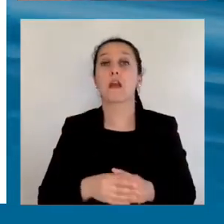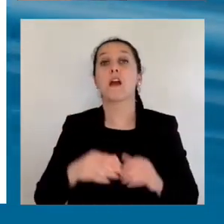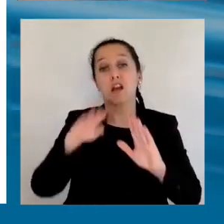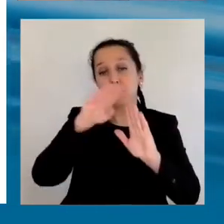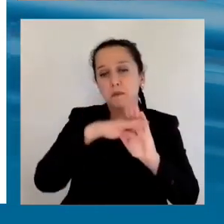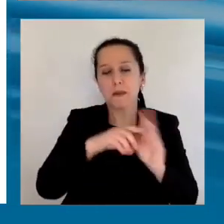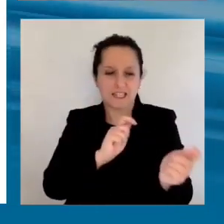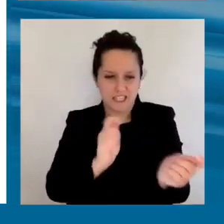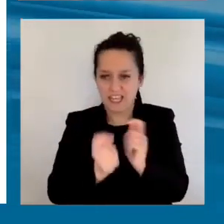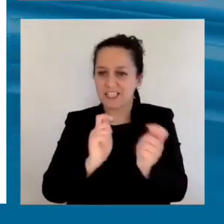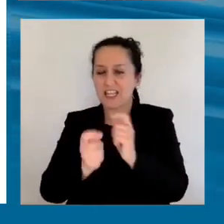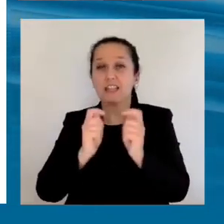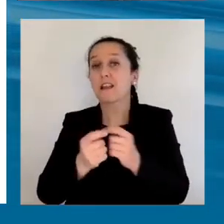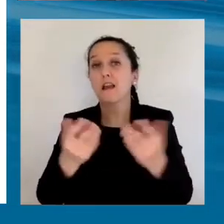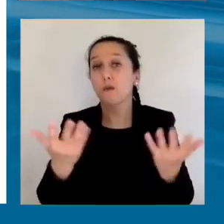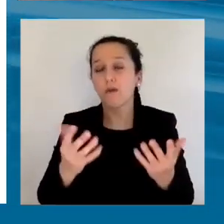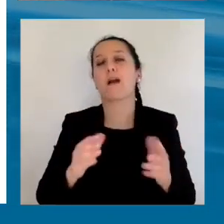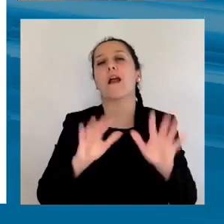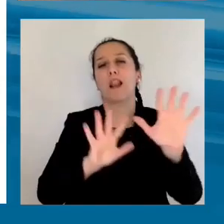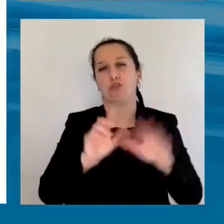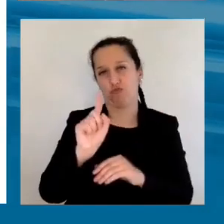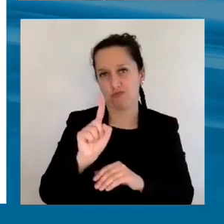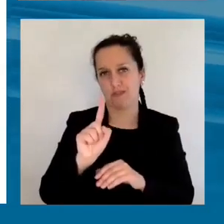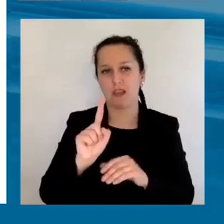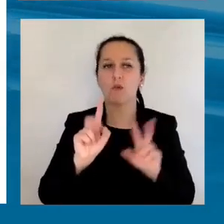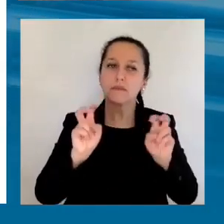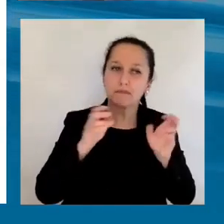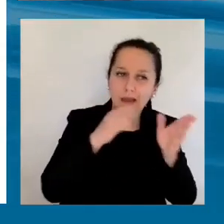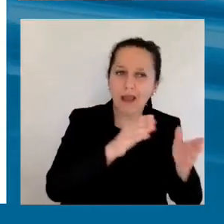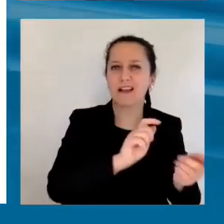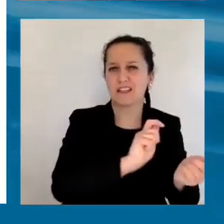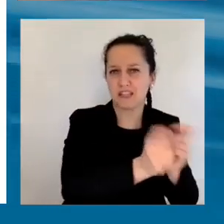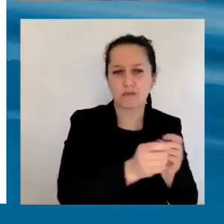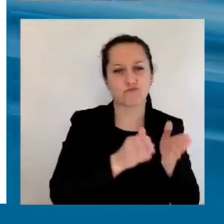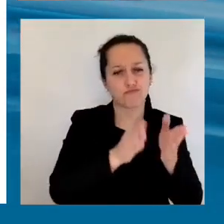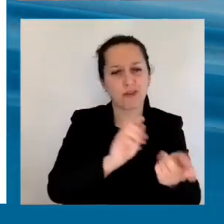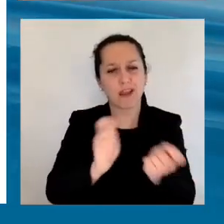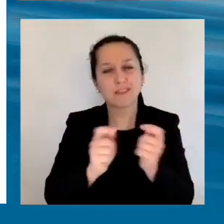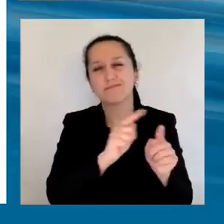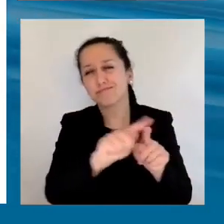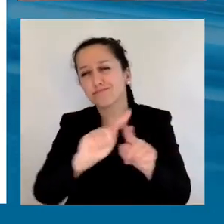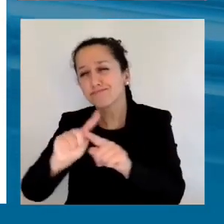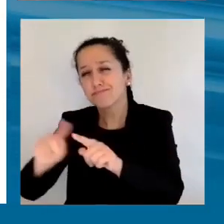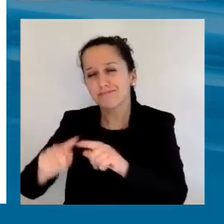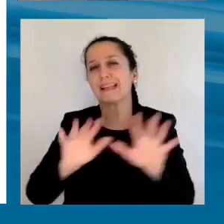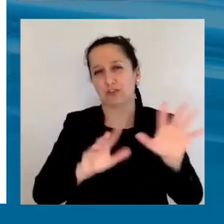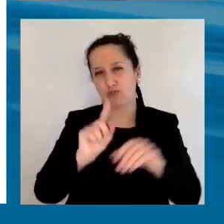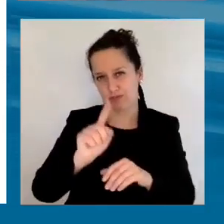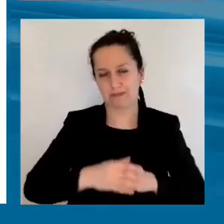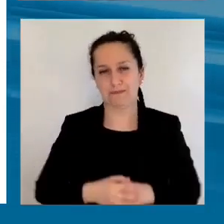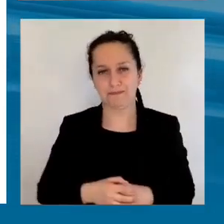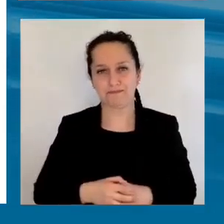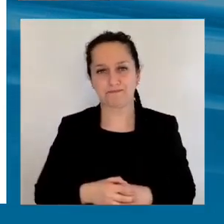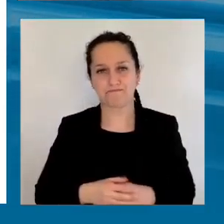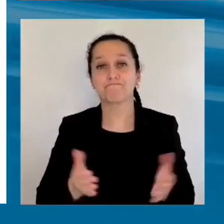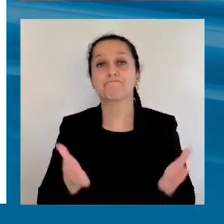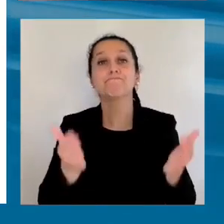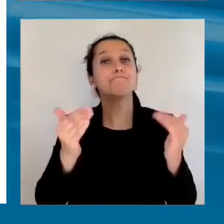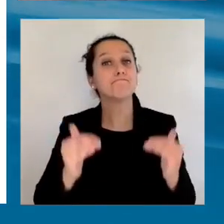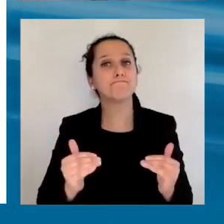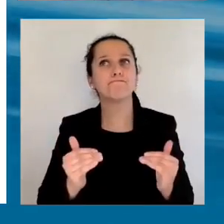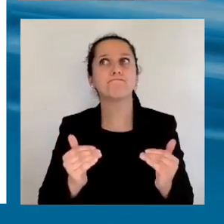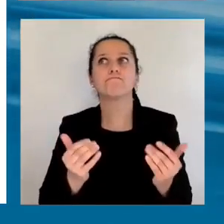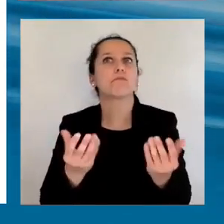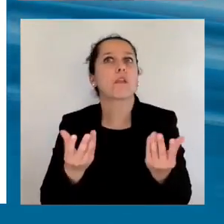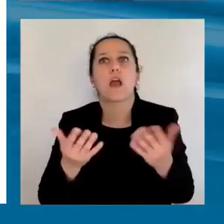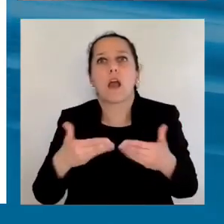proponiendo o áreas de transformación. Luego, algo muy importante, que es el tema de los cómos. Vamos a presentar un pequeño